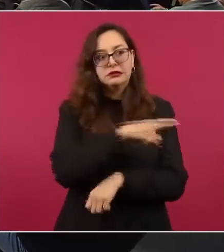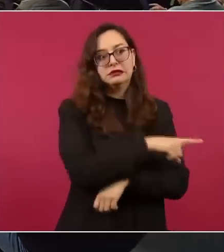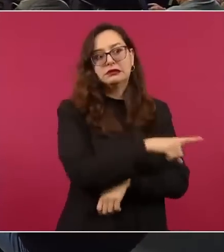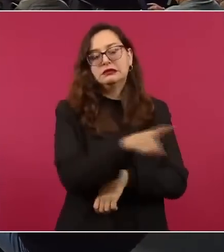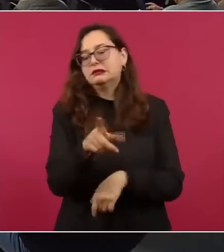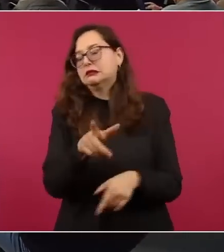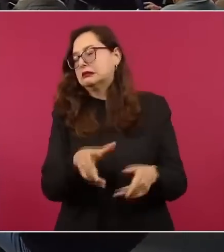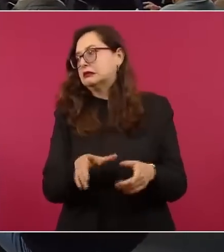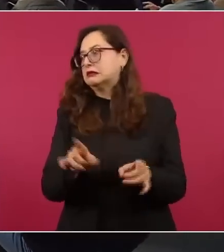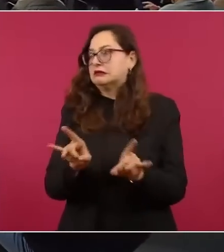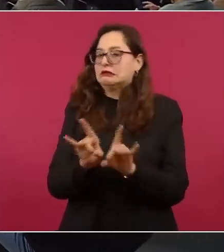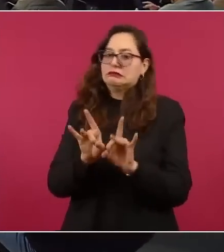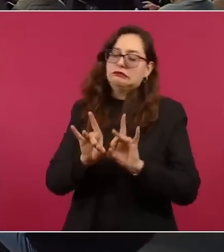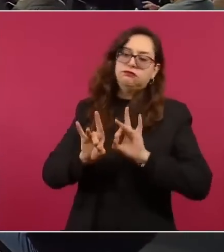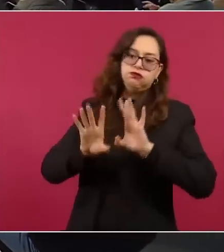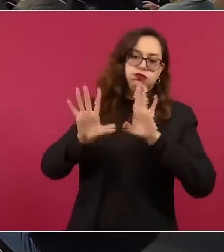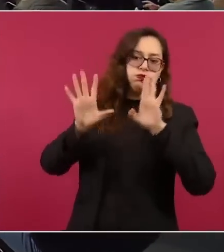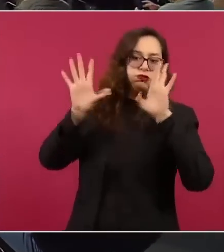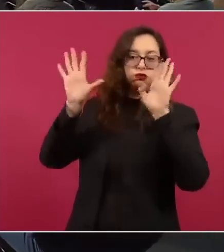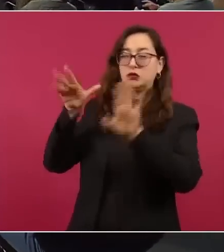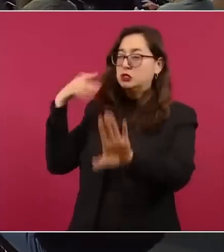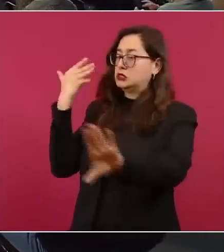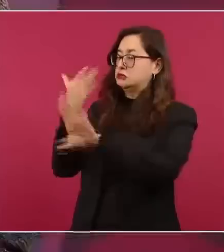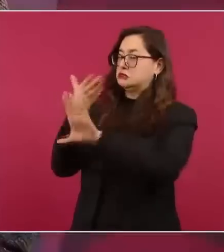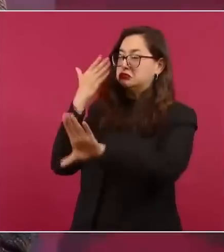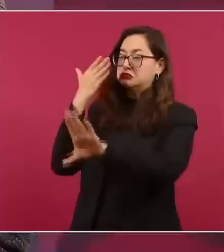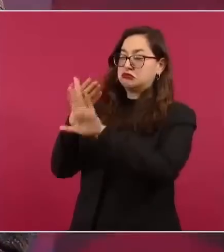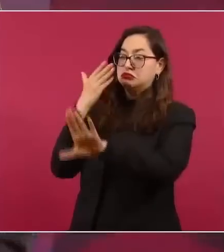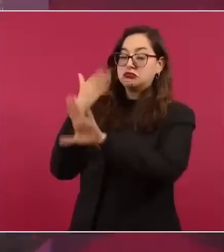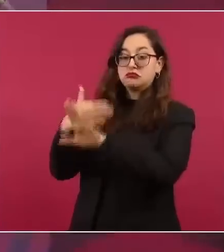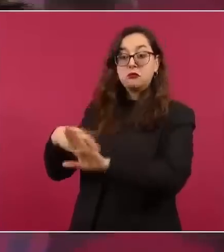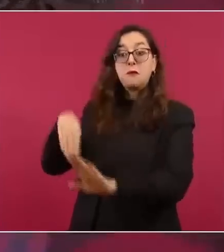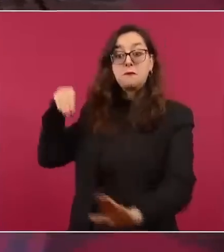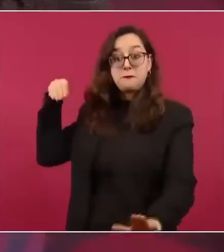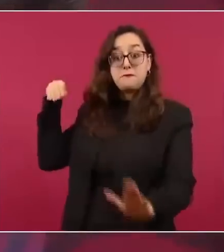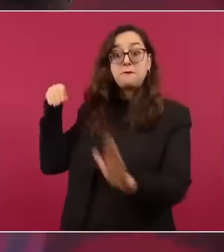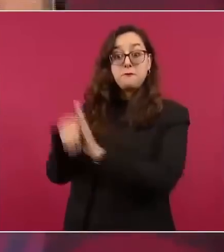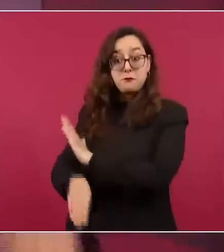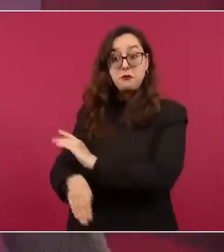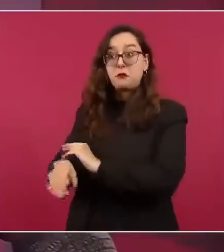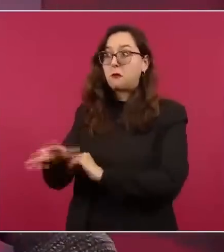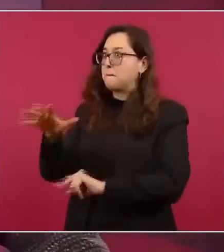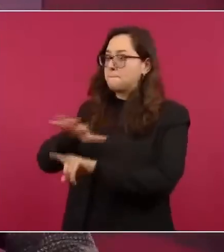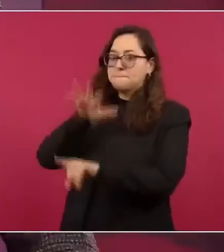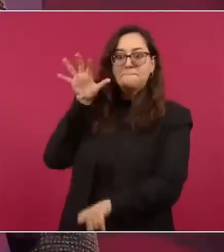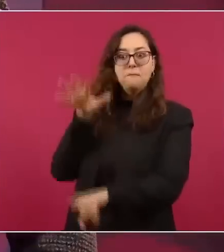a la gente más necesitadas, les caen encima